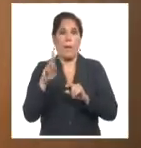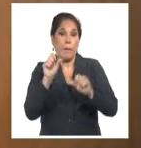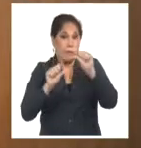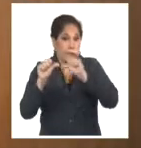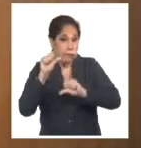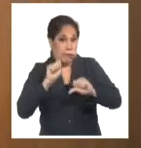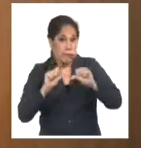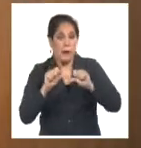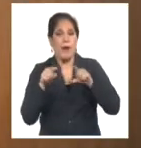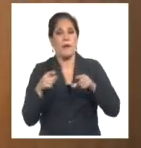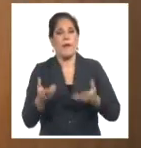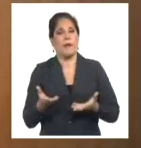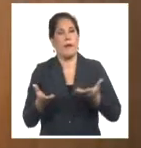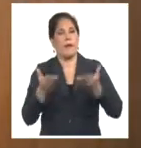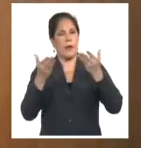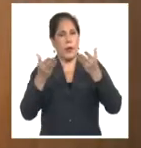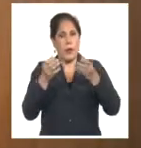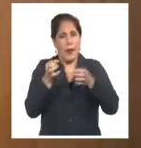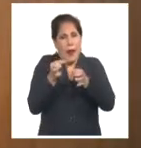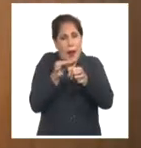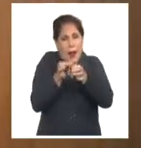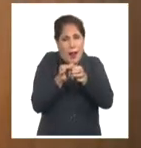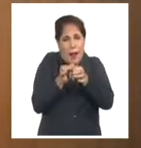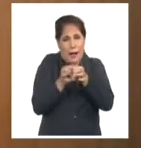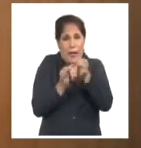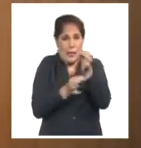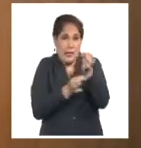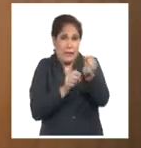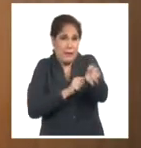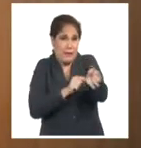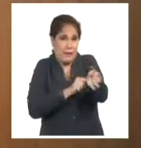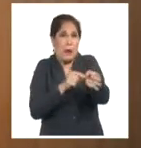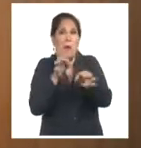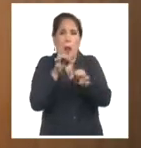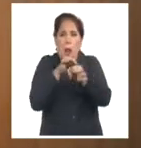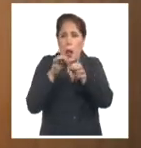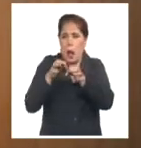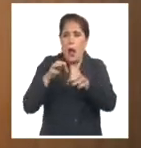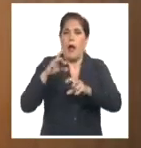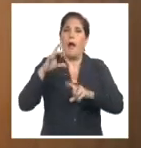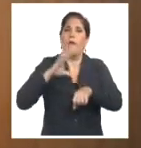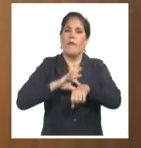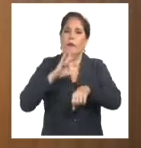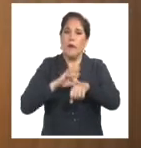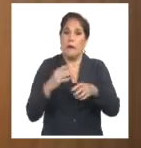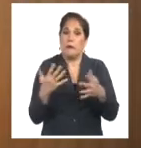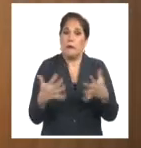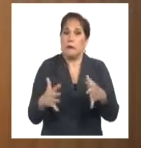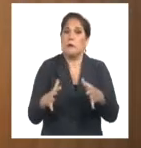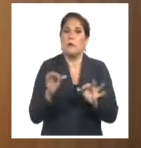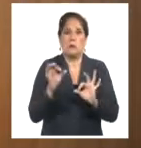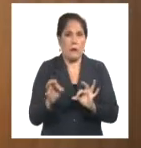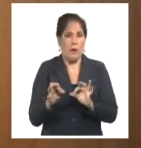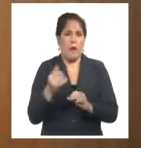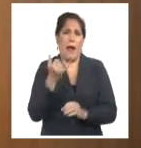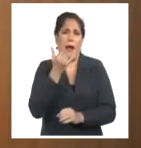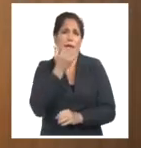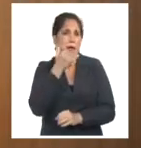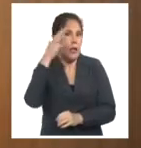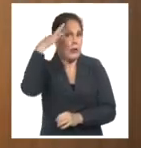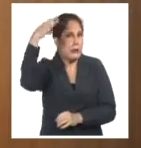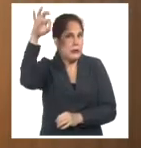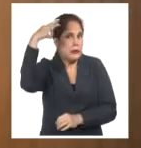el desarrollo de moléculas para el tratamiento de las enfermedades del sistema nervioso, enfermedades psiquiátricas,